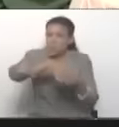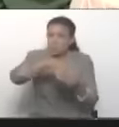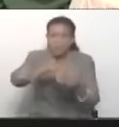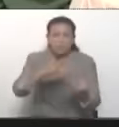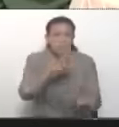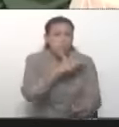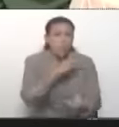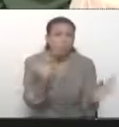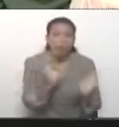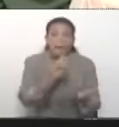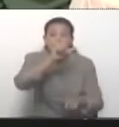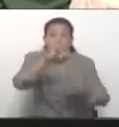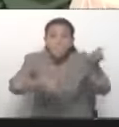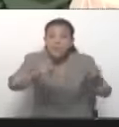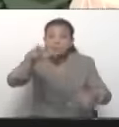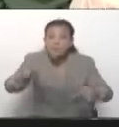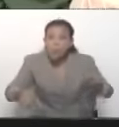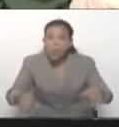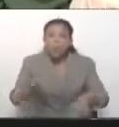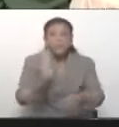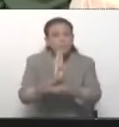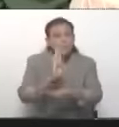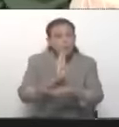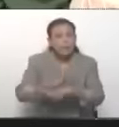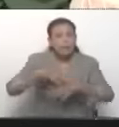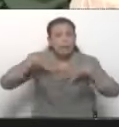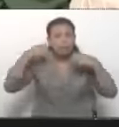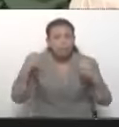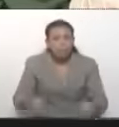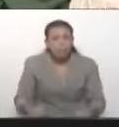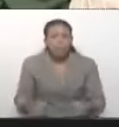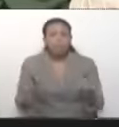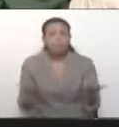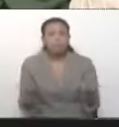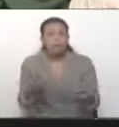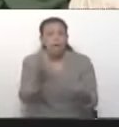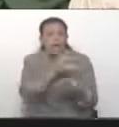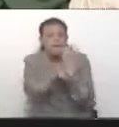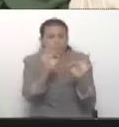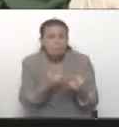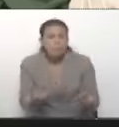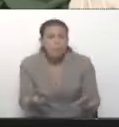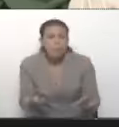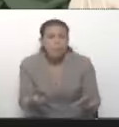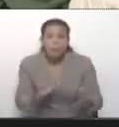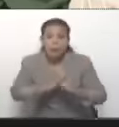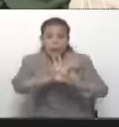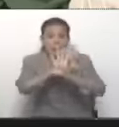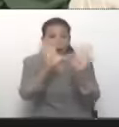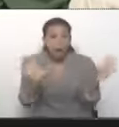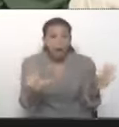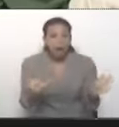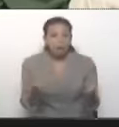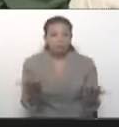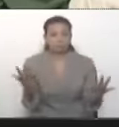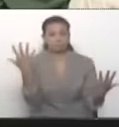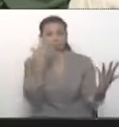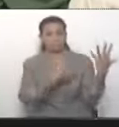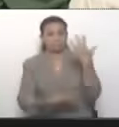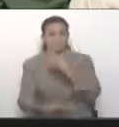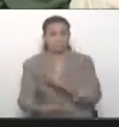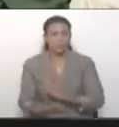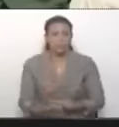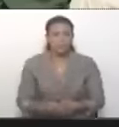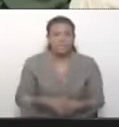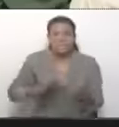Allí no había ningún tipo de seguridad, ningún tipo de transparencia, si